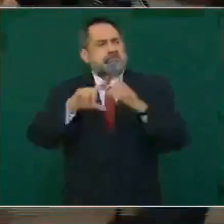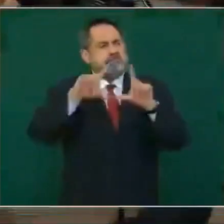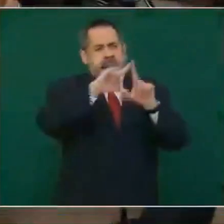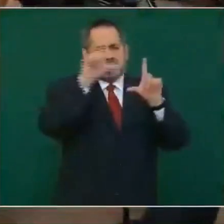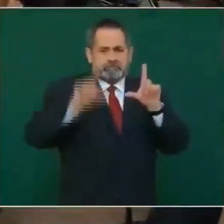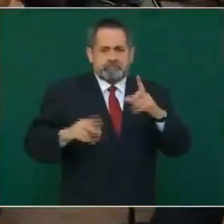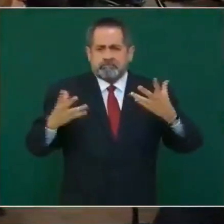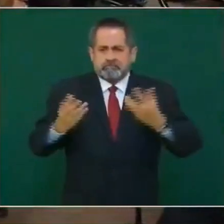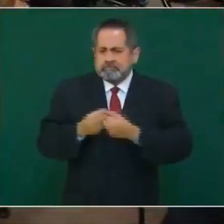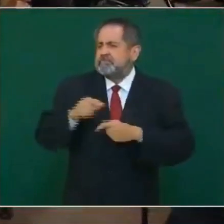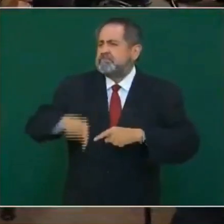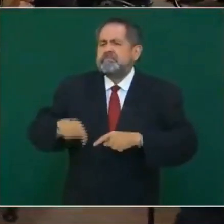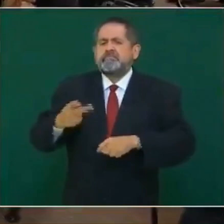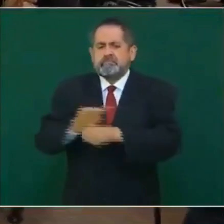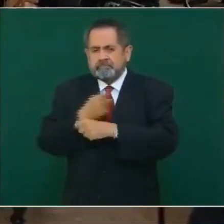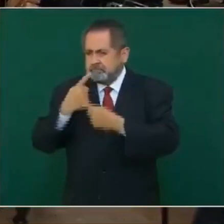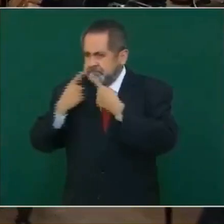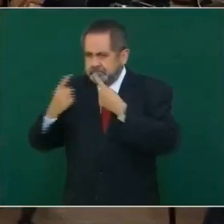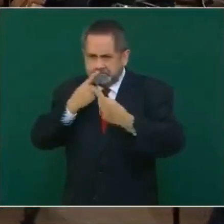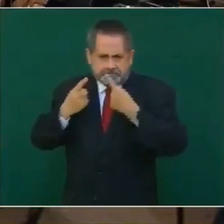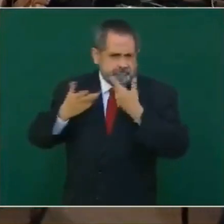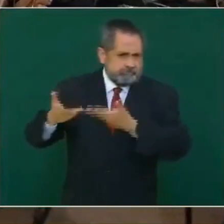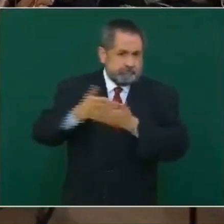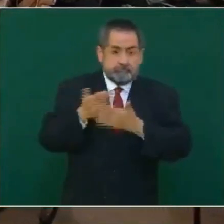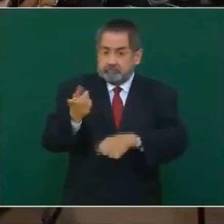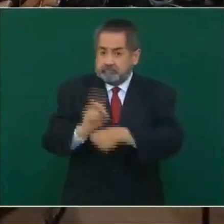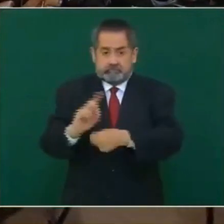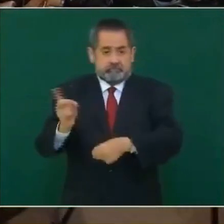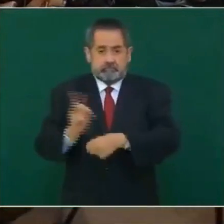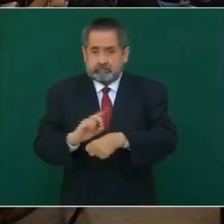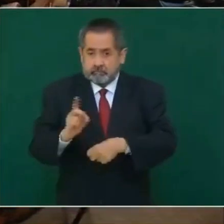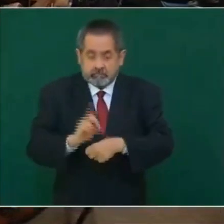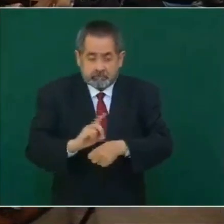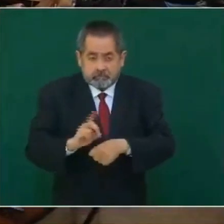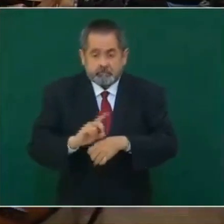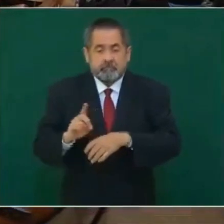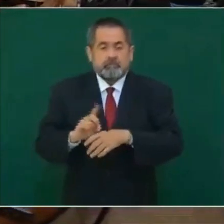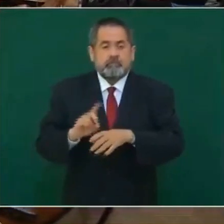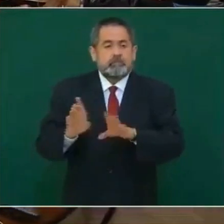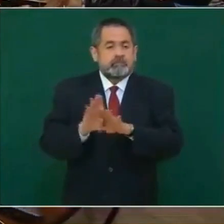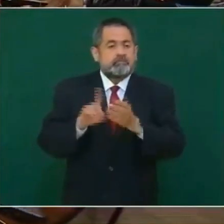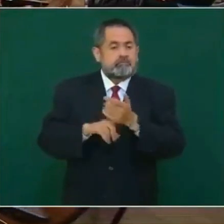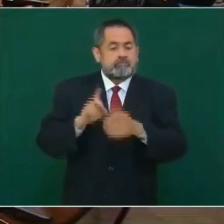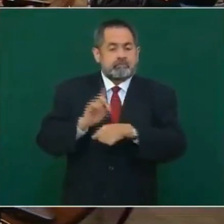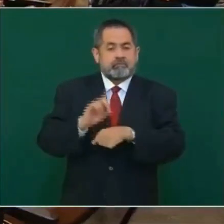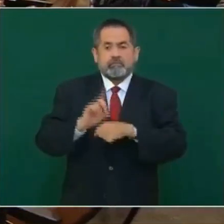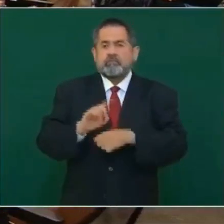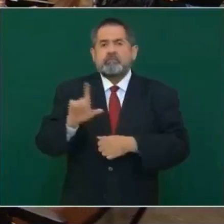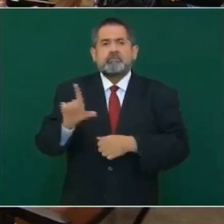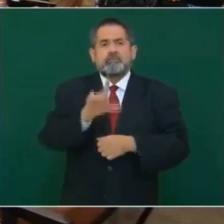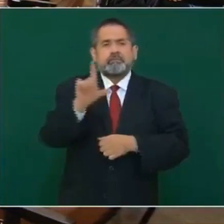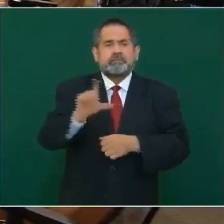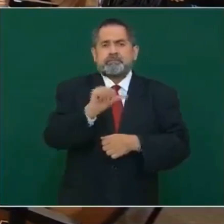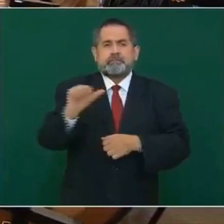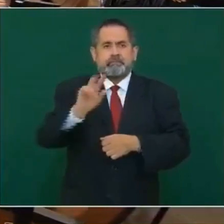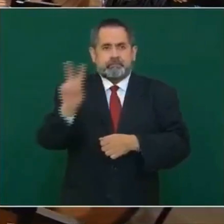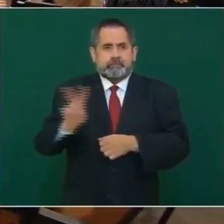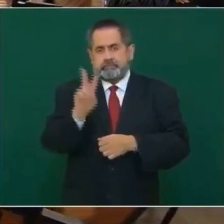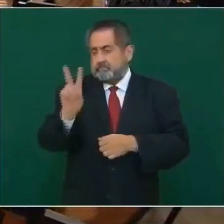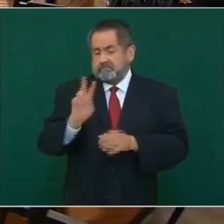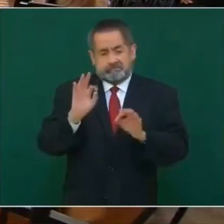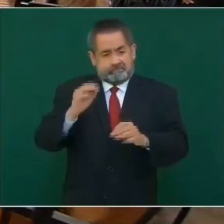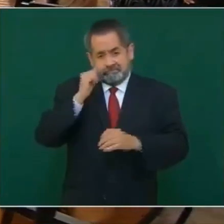Nos reunimos los que estamos aquí, todos los días, de lunes a viernes.